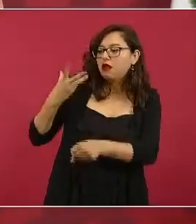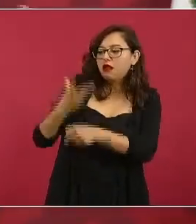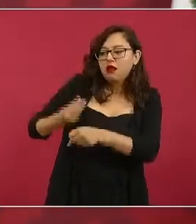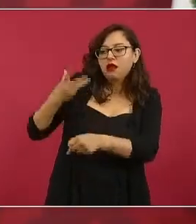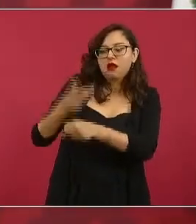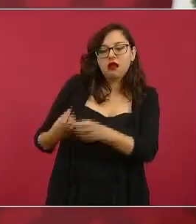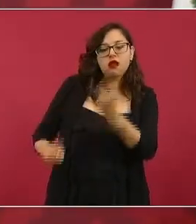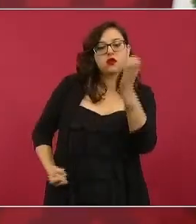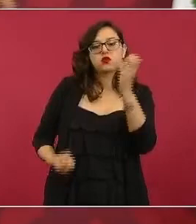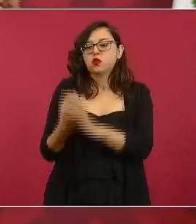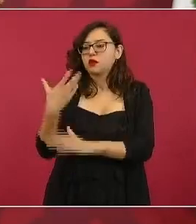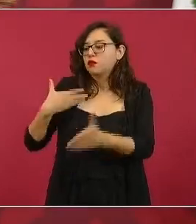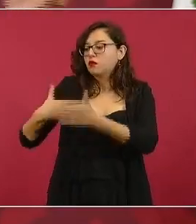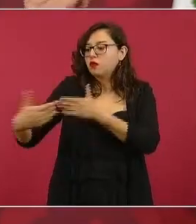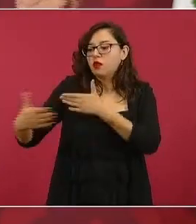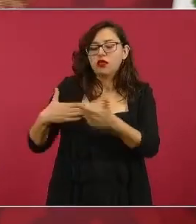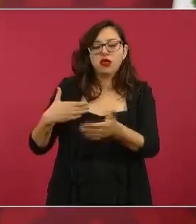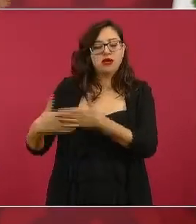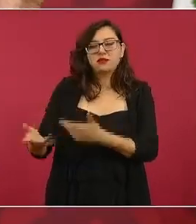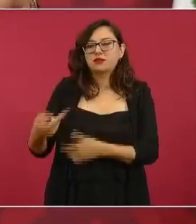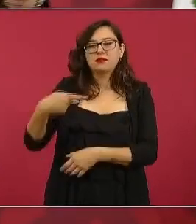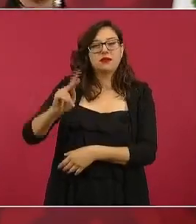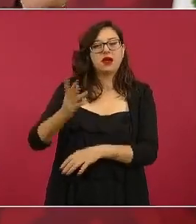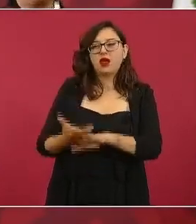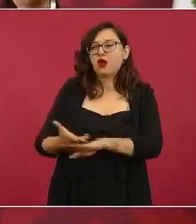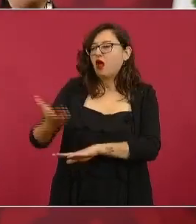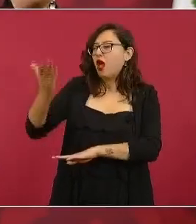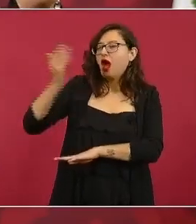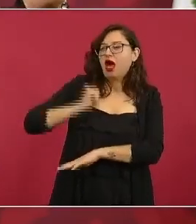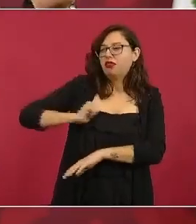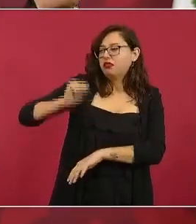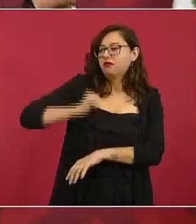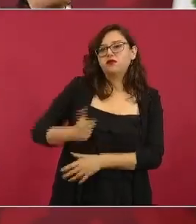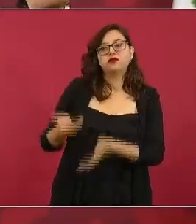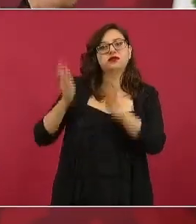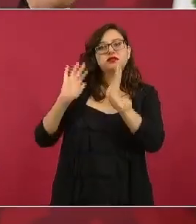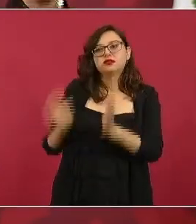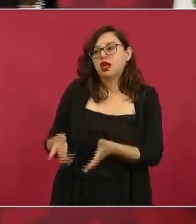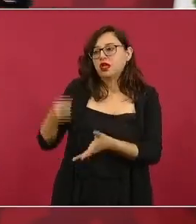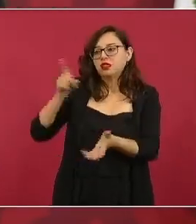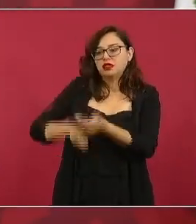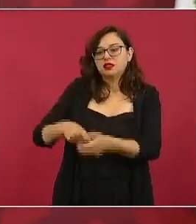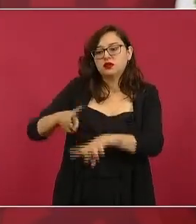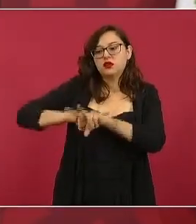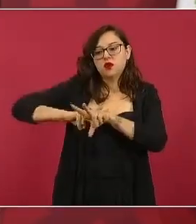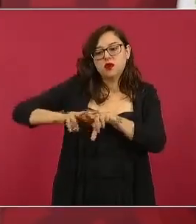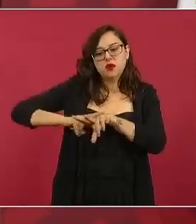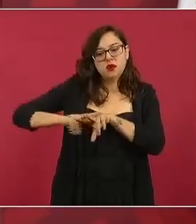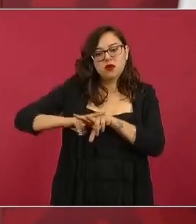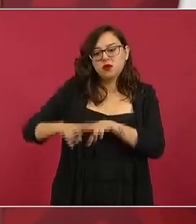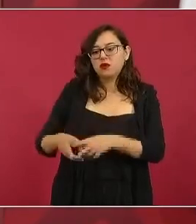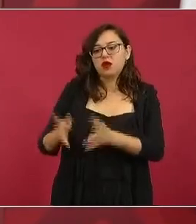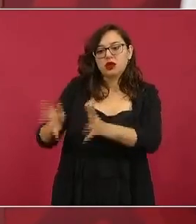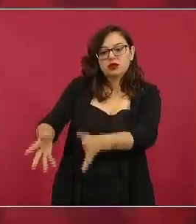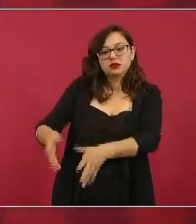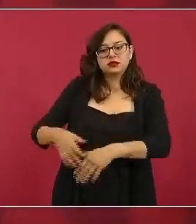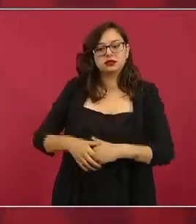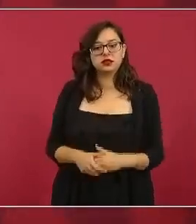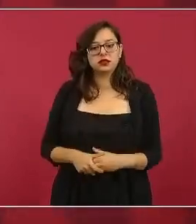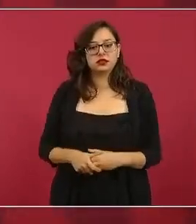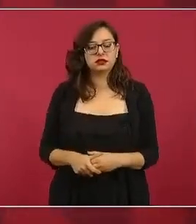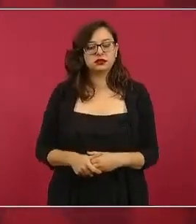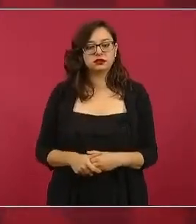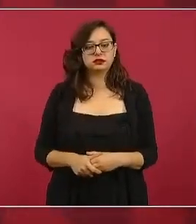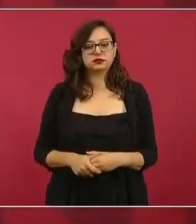tomando en cuenta 30 metros de ancho por